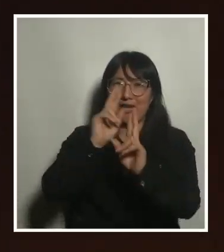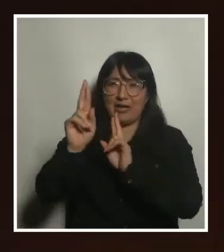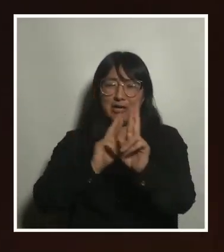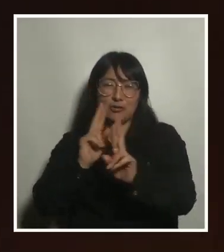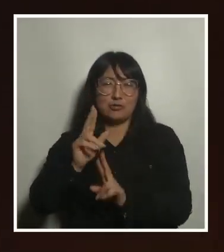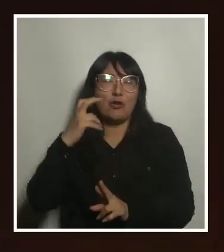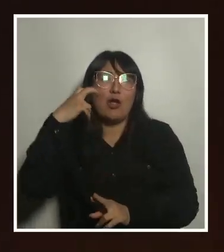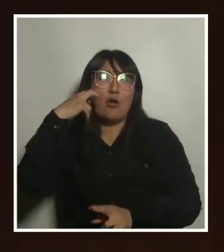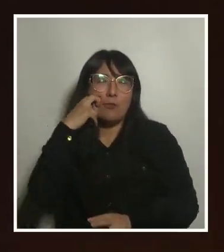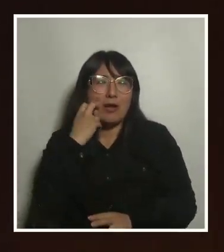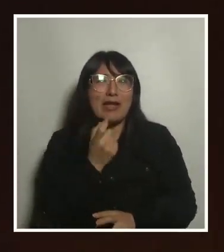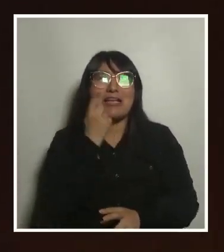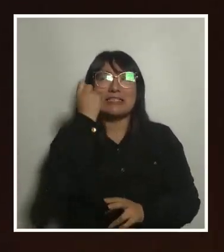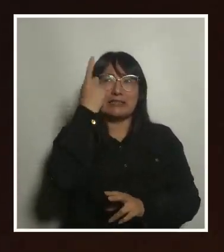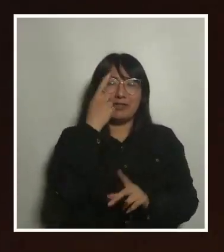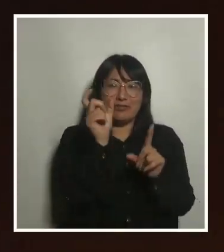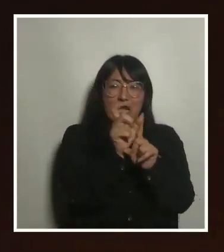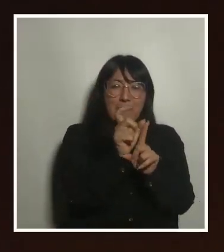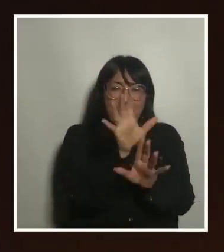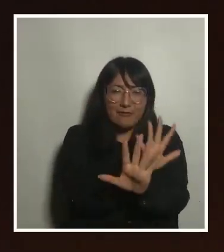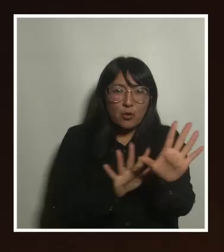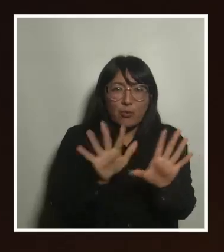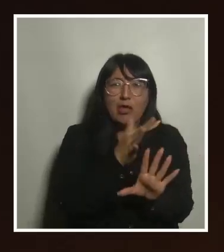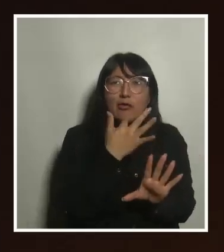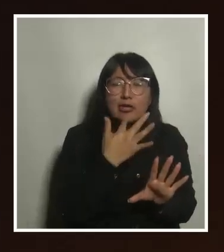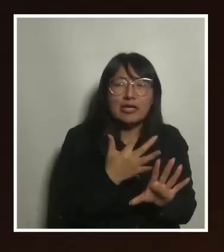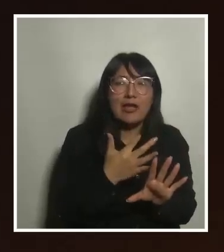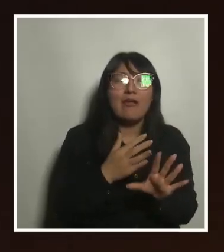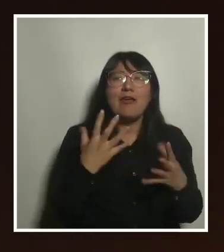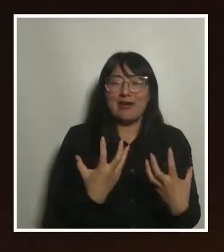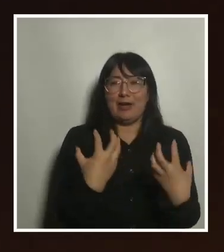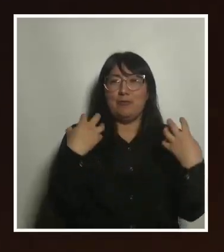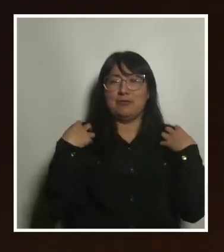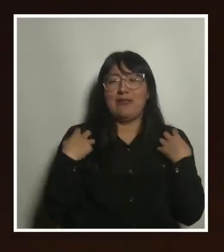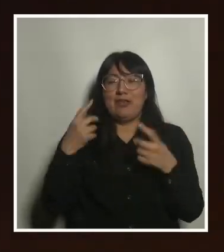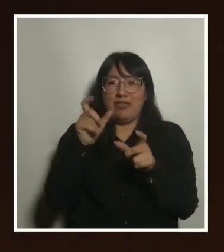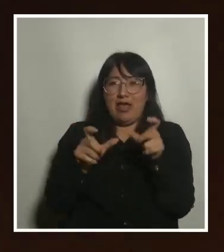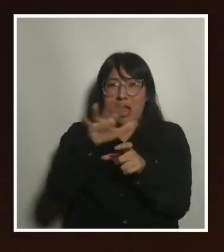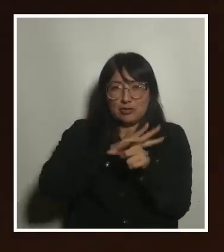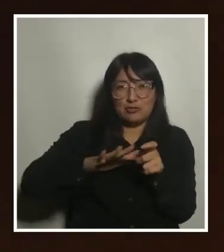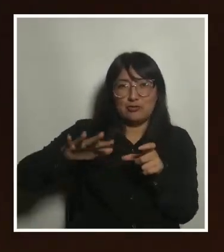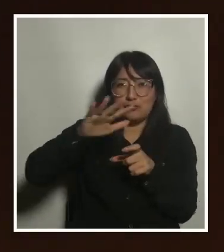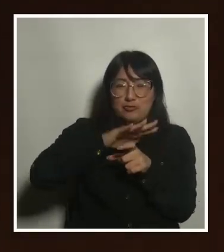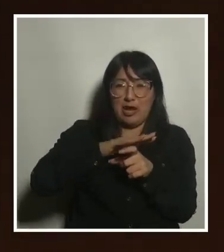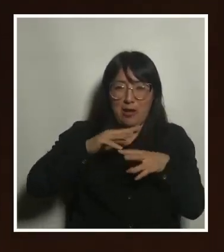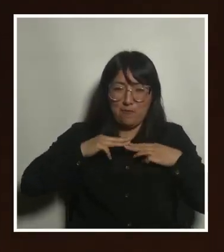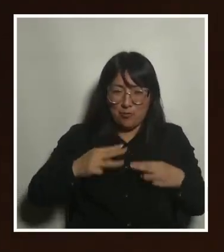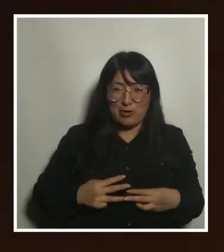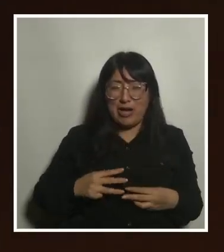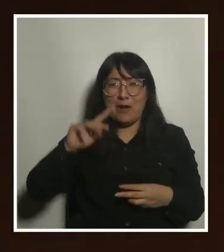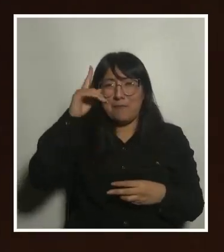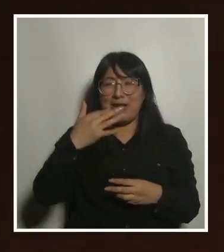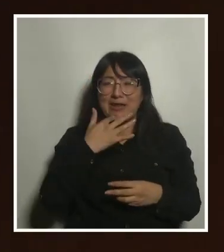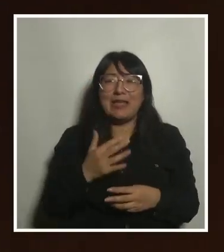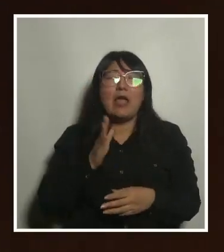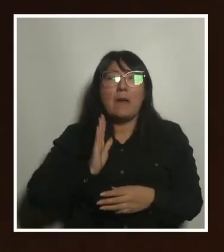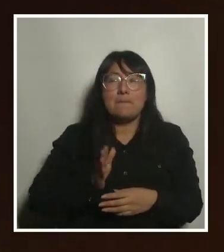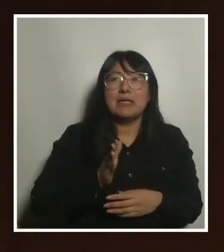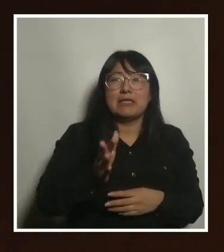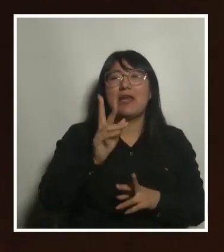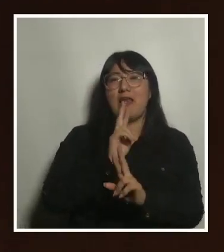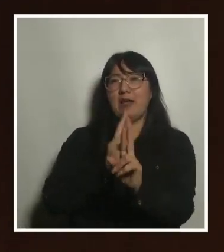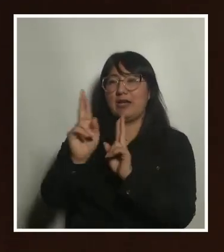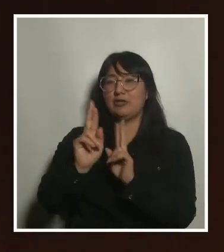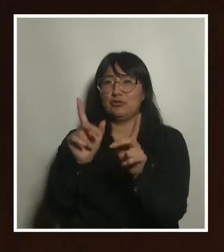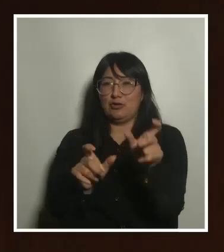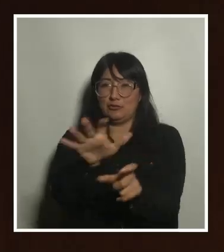entendiendo el cuidado como una actividad y una responsabilidad social y moral necesaria para la creación y el mantenimiento de las relaciones